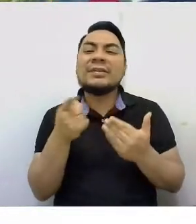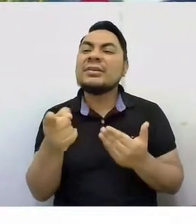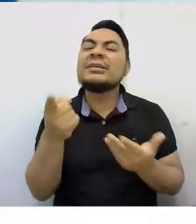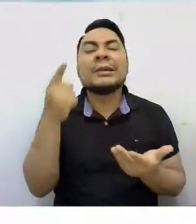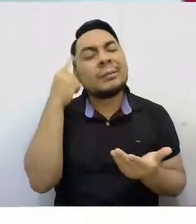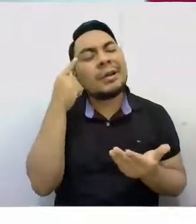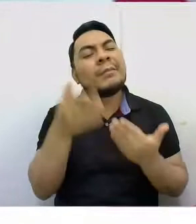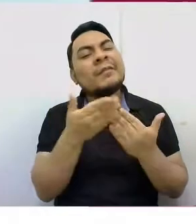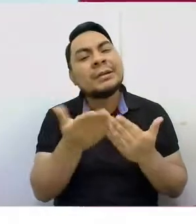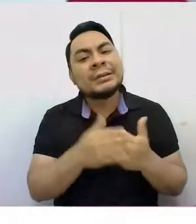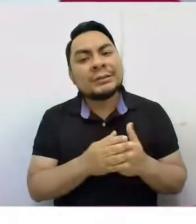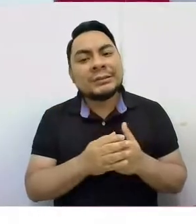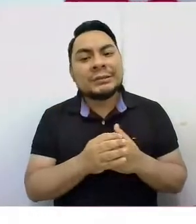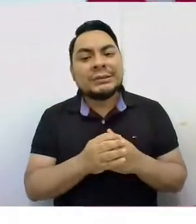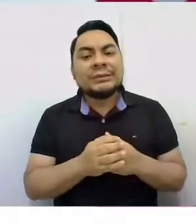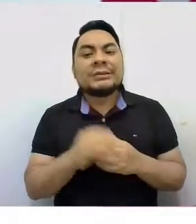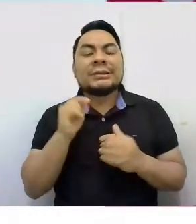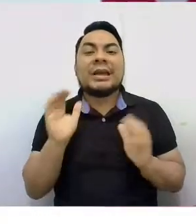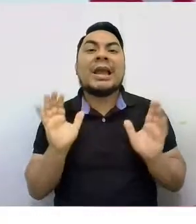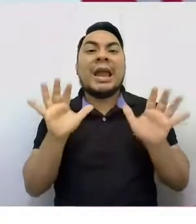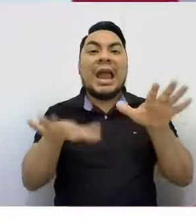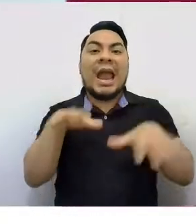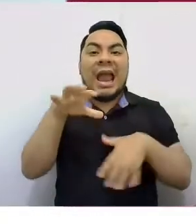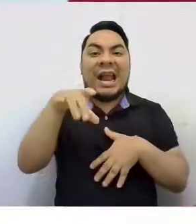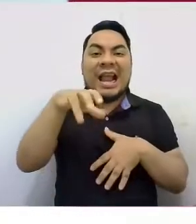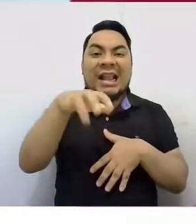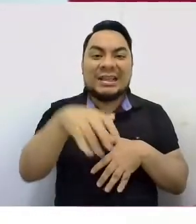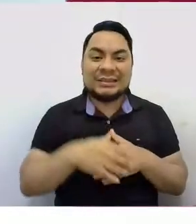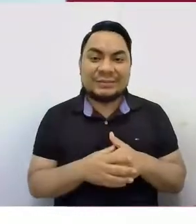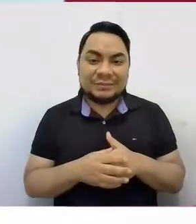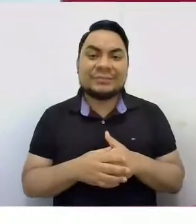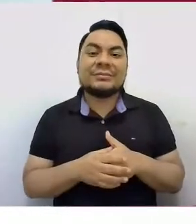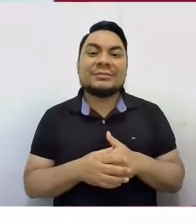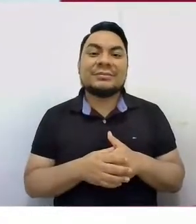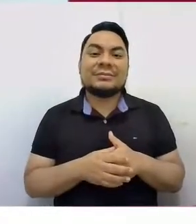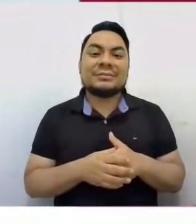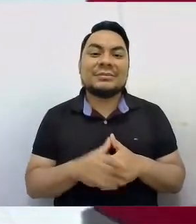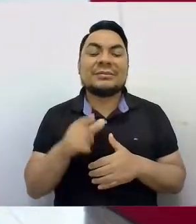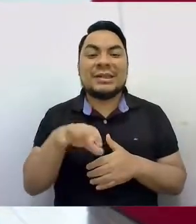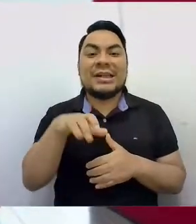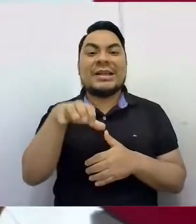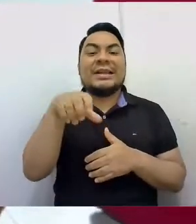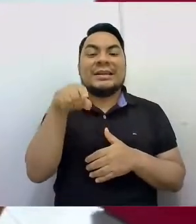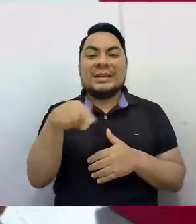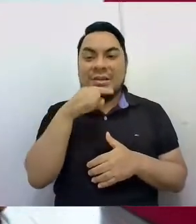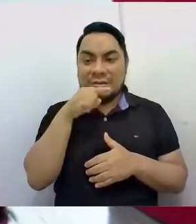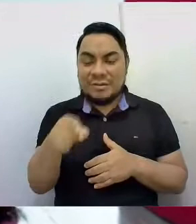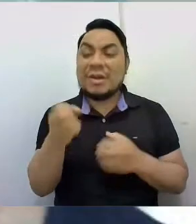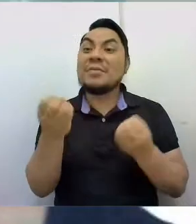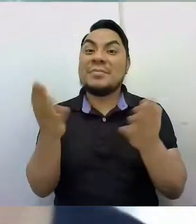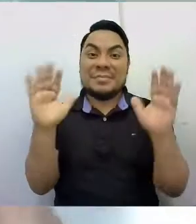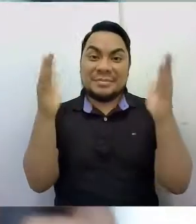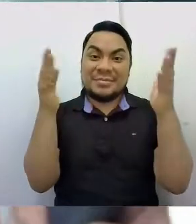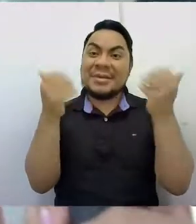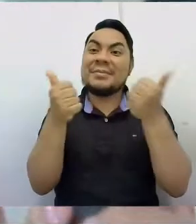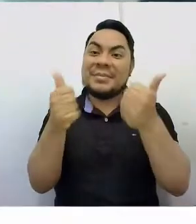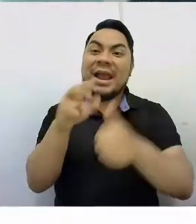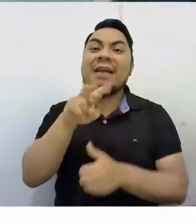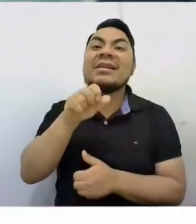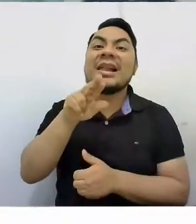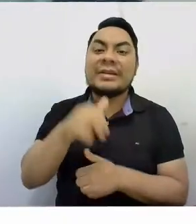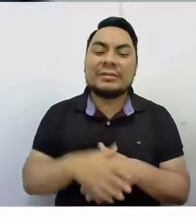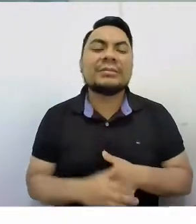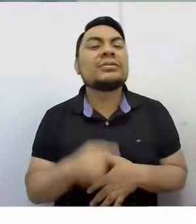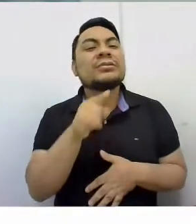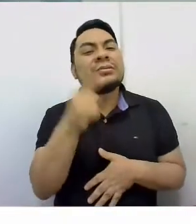Araña. Ahí está la arañita. El ejercicio de Valeria. Muy bien, Valeria. ¿Qué has encontrado en la